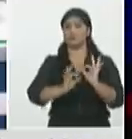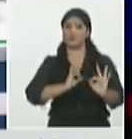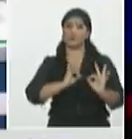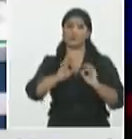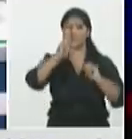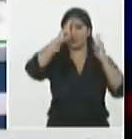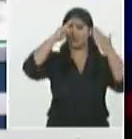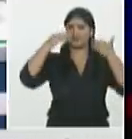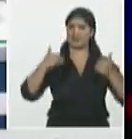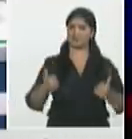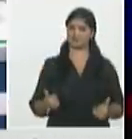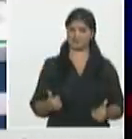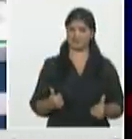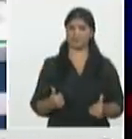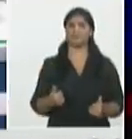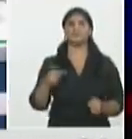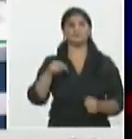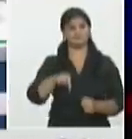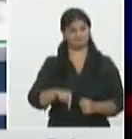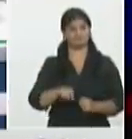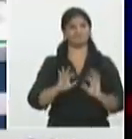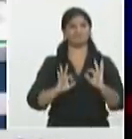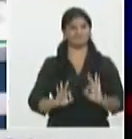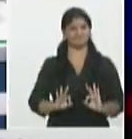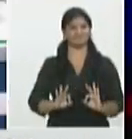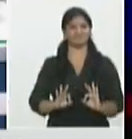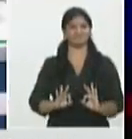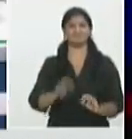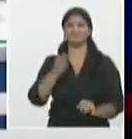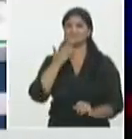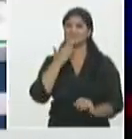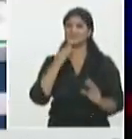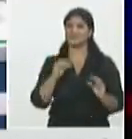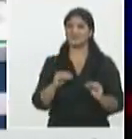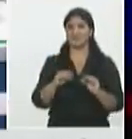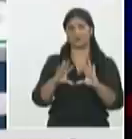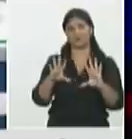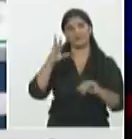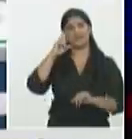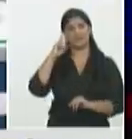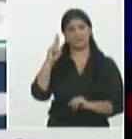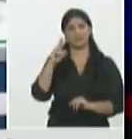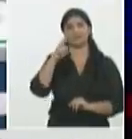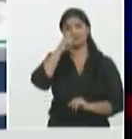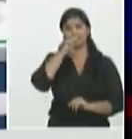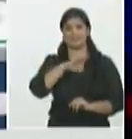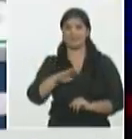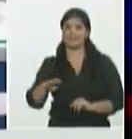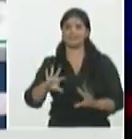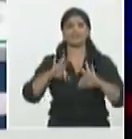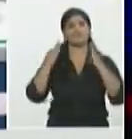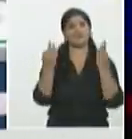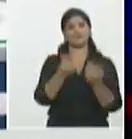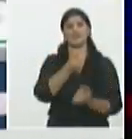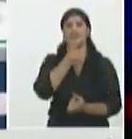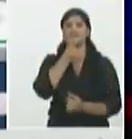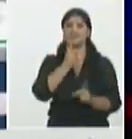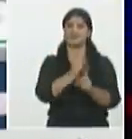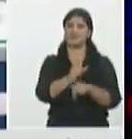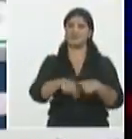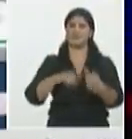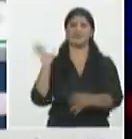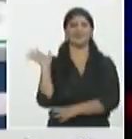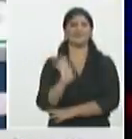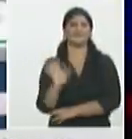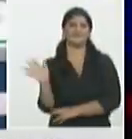nuestro equipo de prensa cuídese mucho y proteja mucho al niño de casa al anciano de casa nos vemos mañana en otra conferencia de